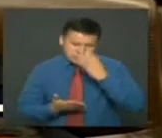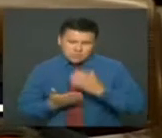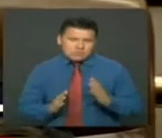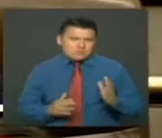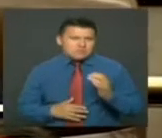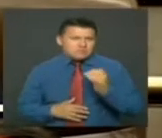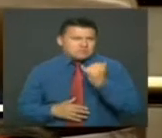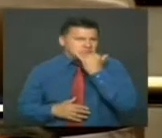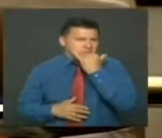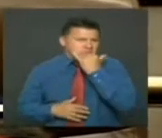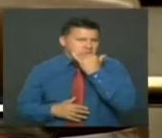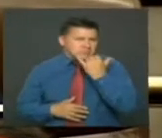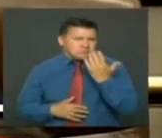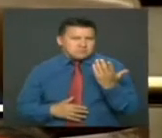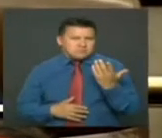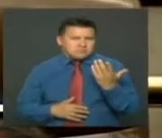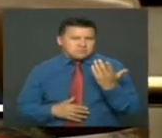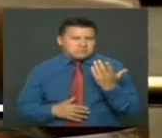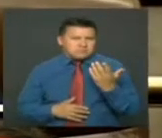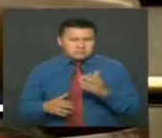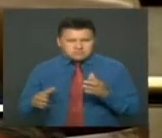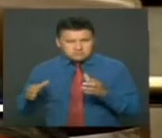lo ocurrido en la Comisión de Ética.